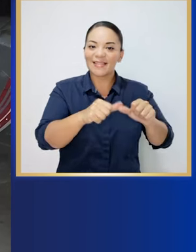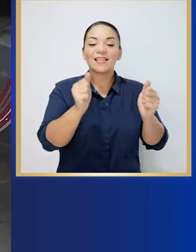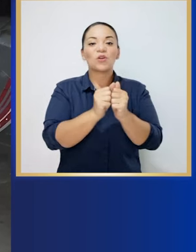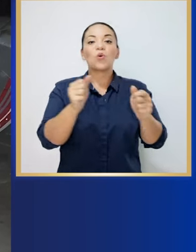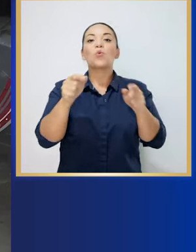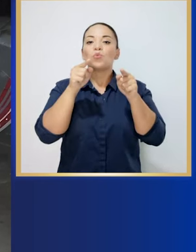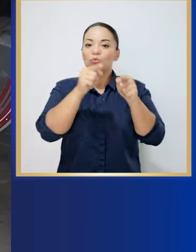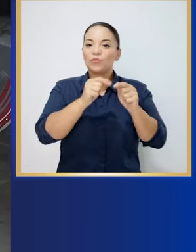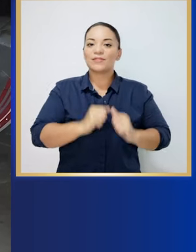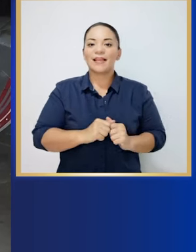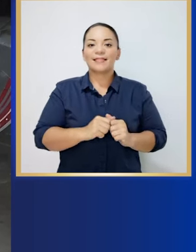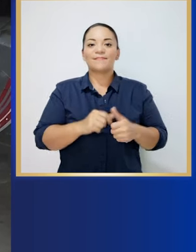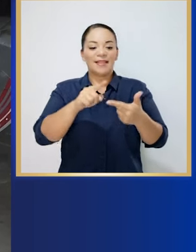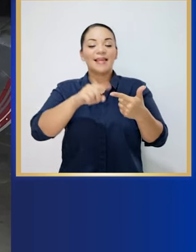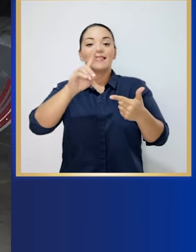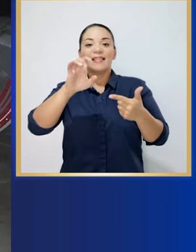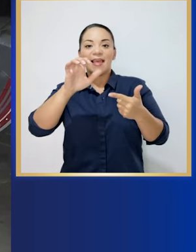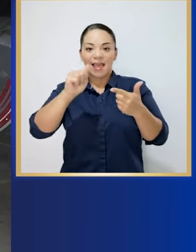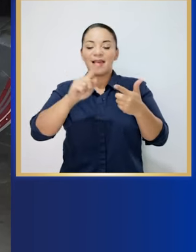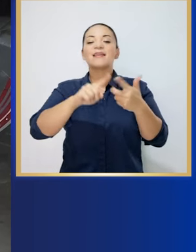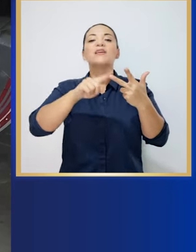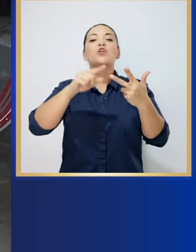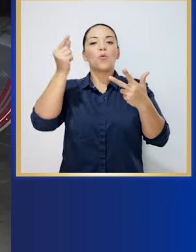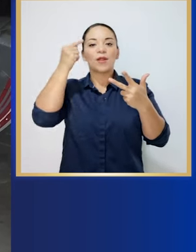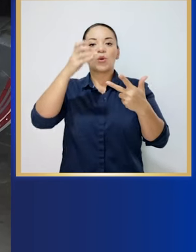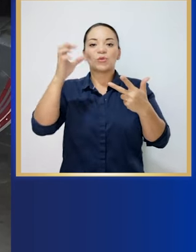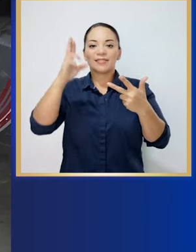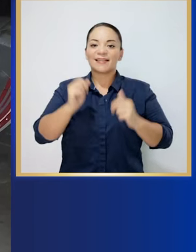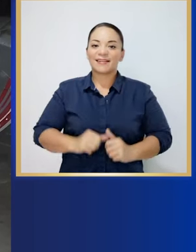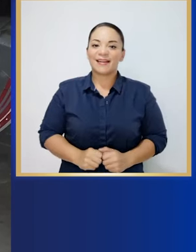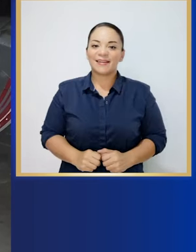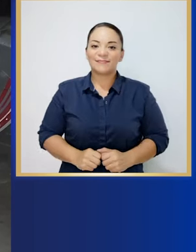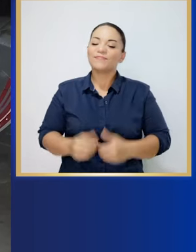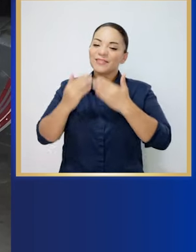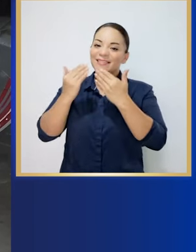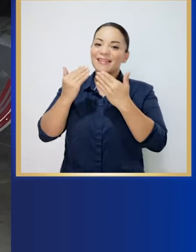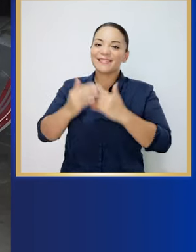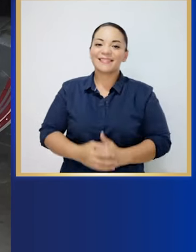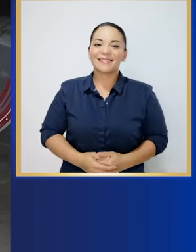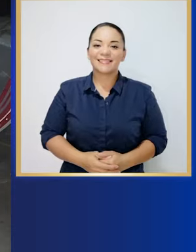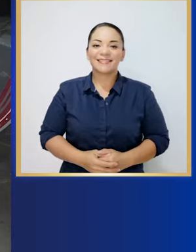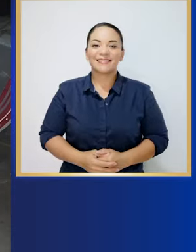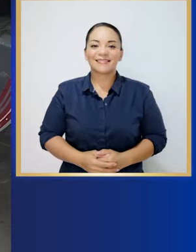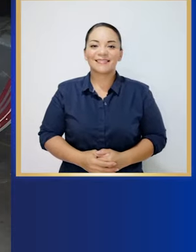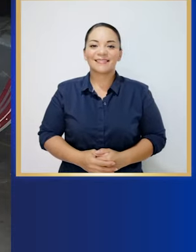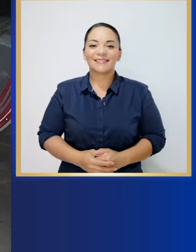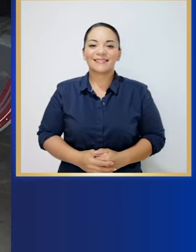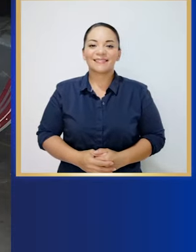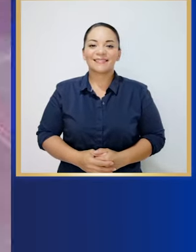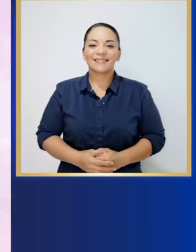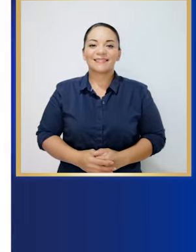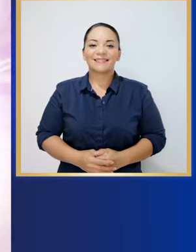constante junto con usted, la DEA y el gobierno de Costa Rica. Muchas gracias.